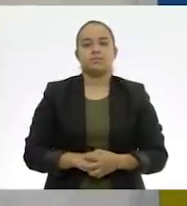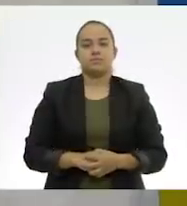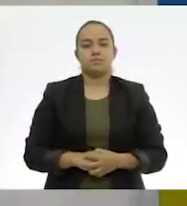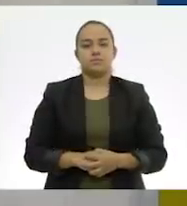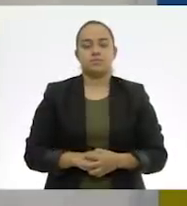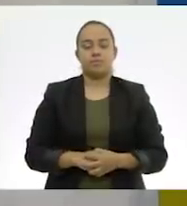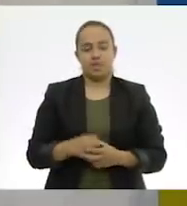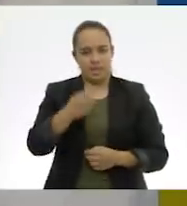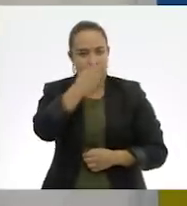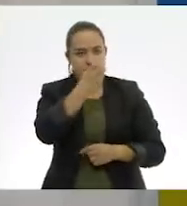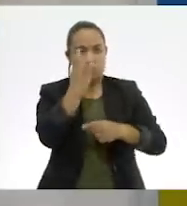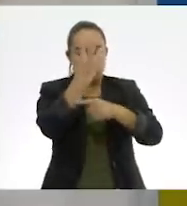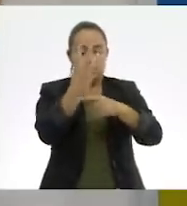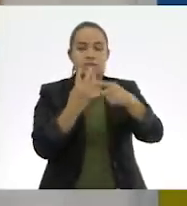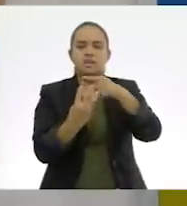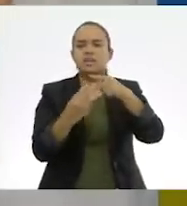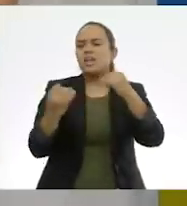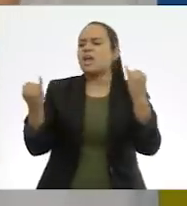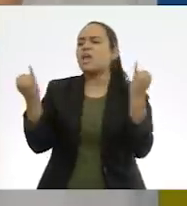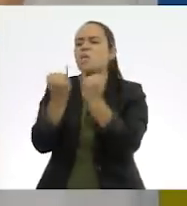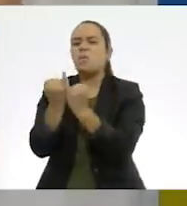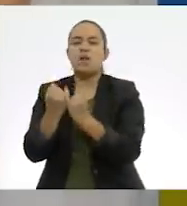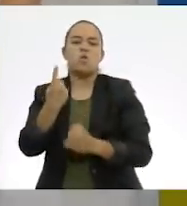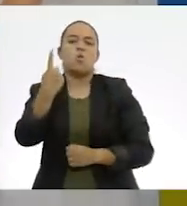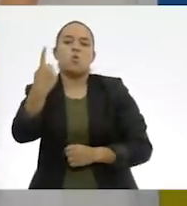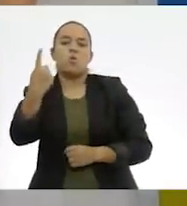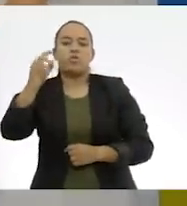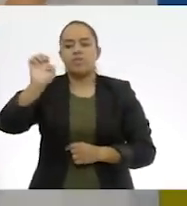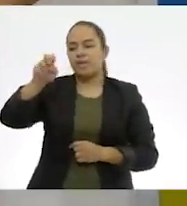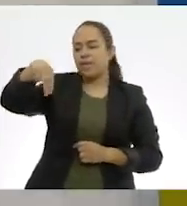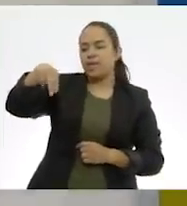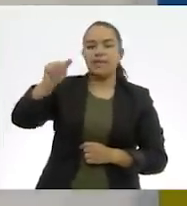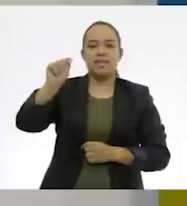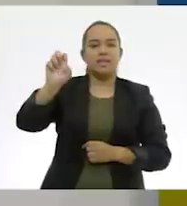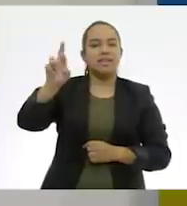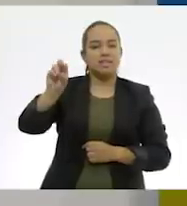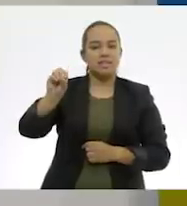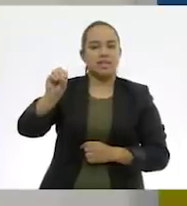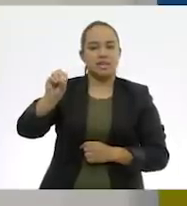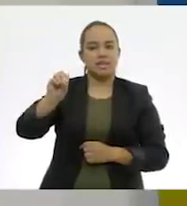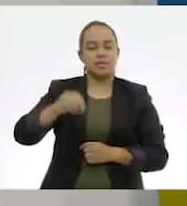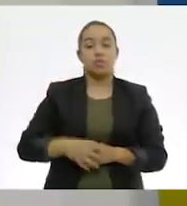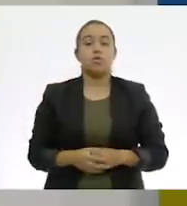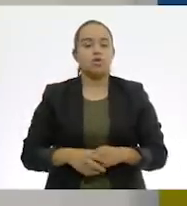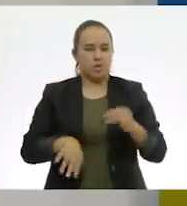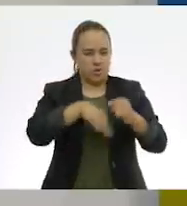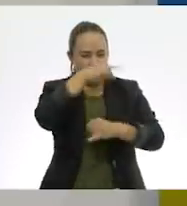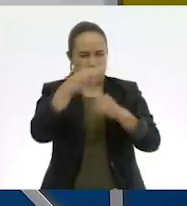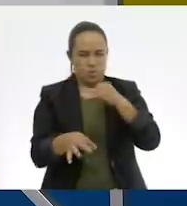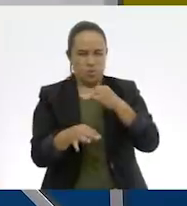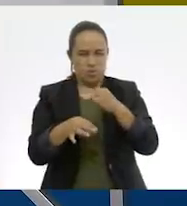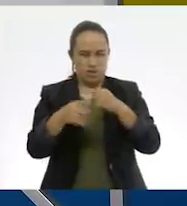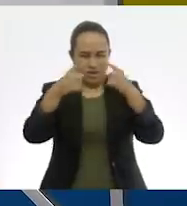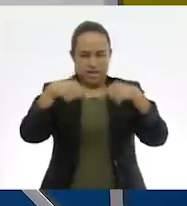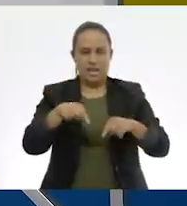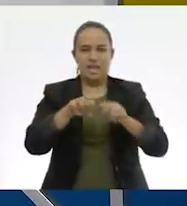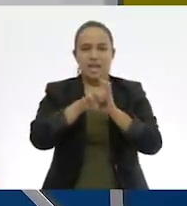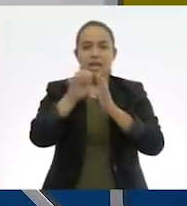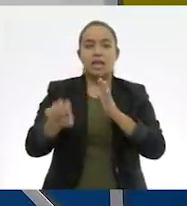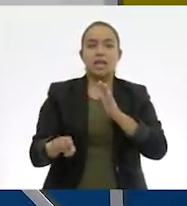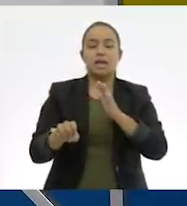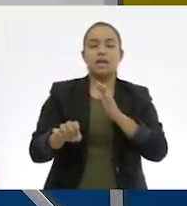Tres tercios es igual a... Un entero. Correcto. Y por último, este otro ejemplo